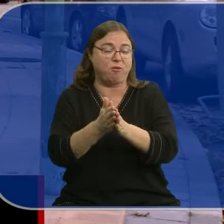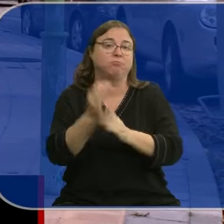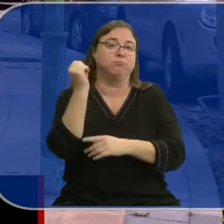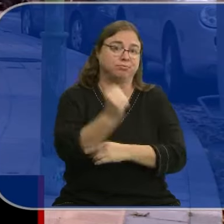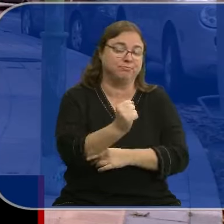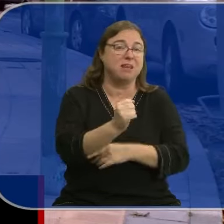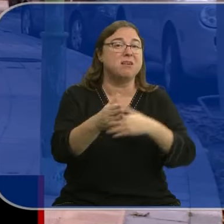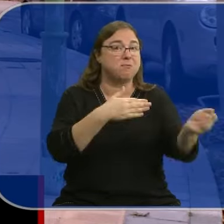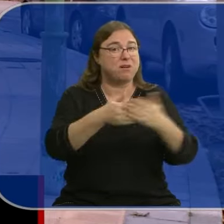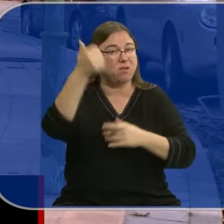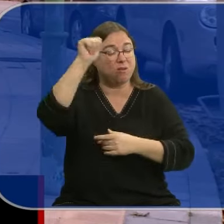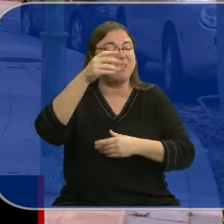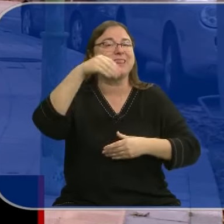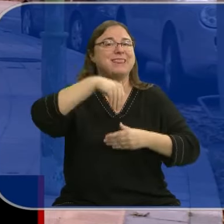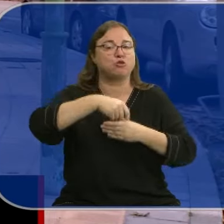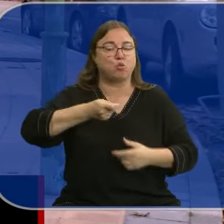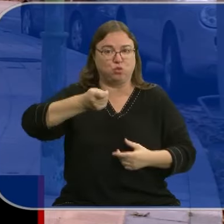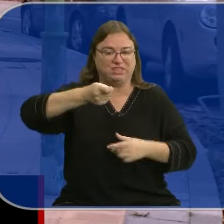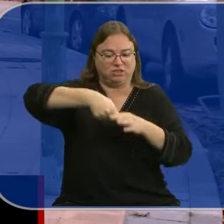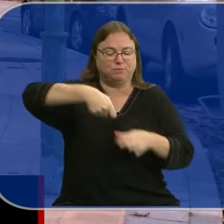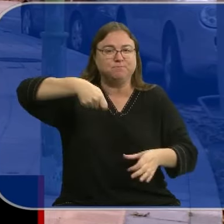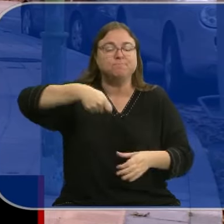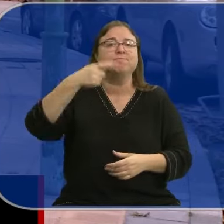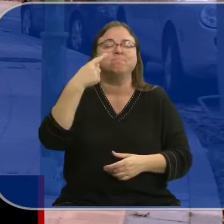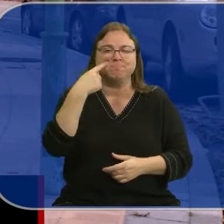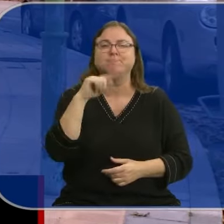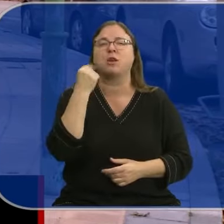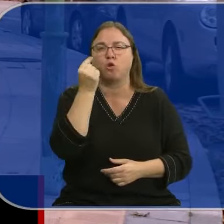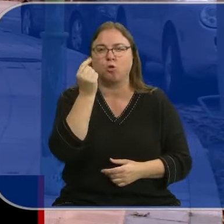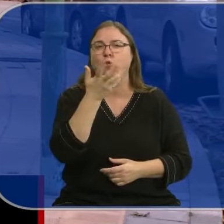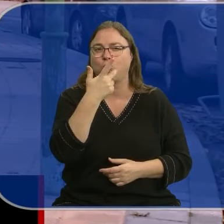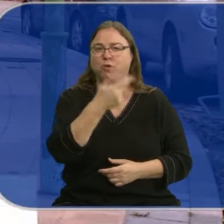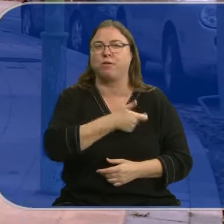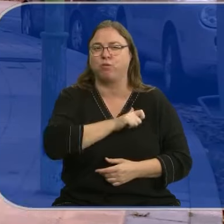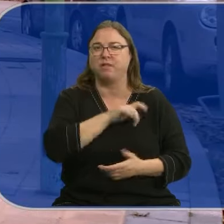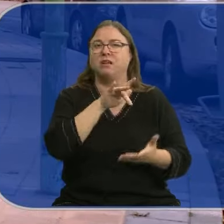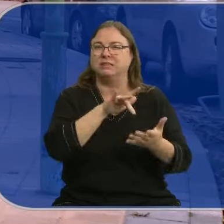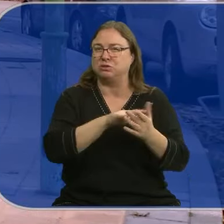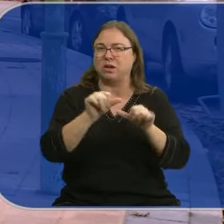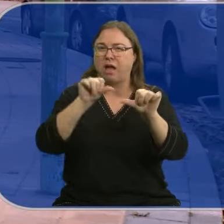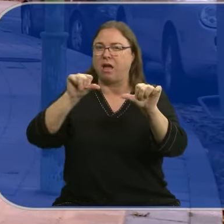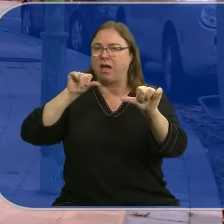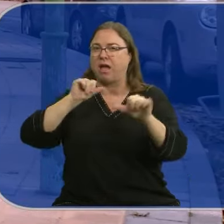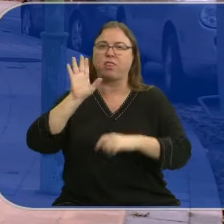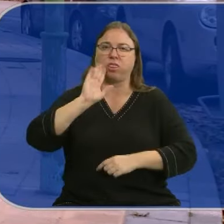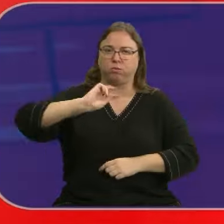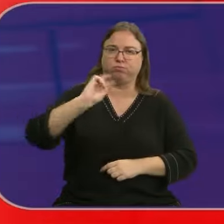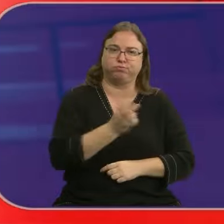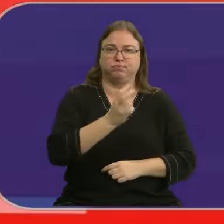detenido poco después, llevaba encima en ese momento un cuchillo de cocina y es un viejo conocido de la policía que acumula numerosos antecedentes.